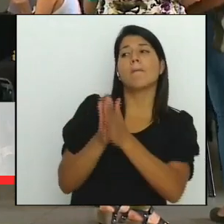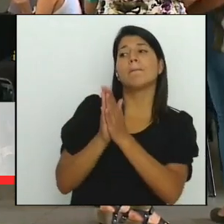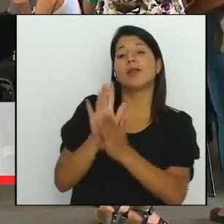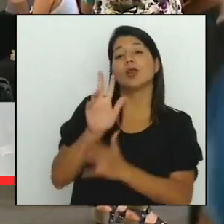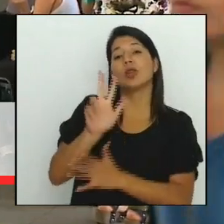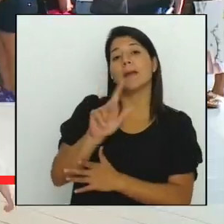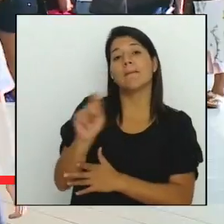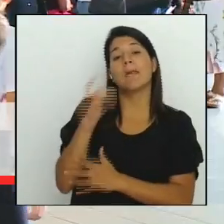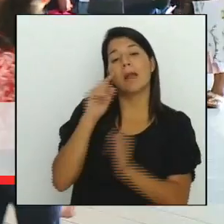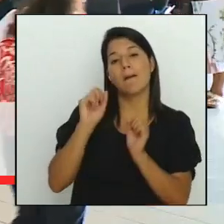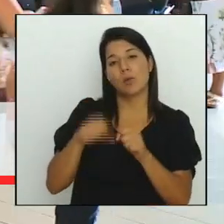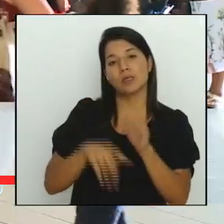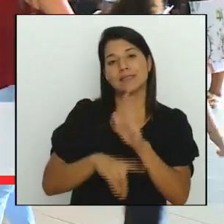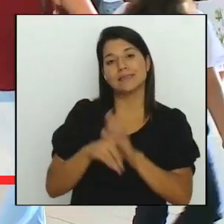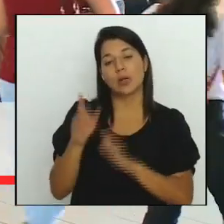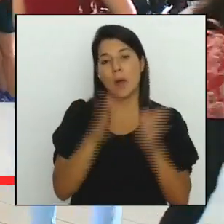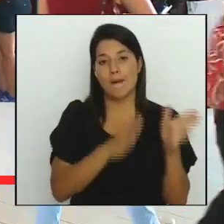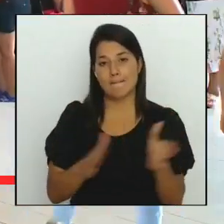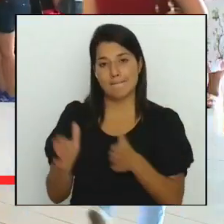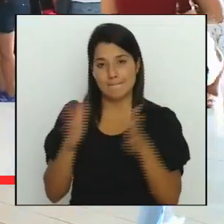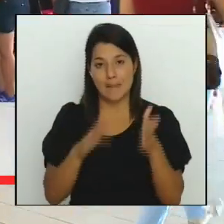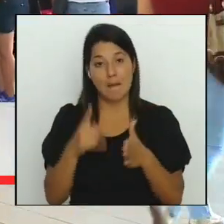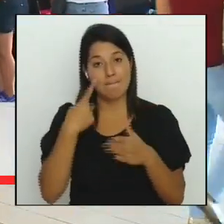que abordará esta situación